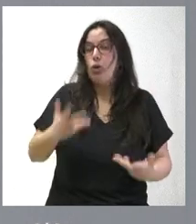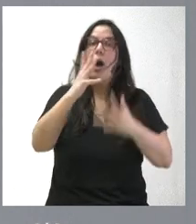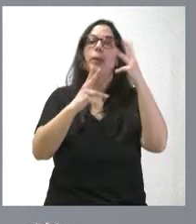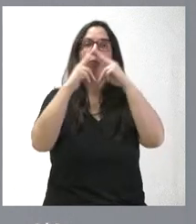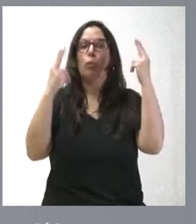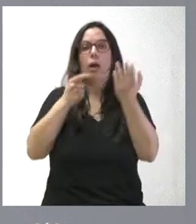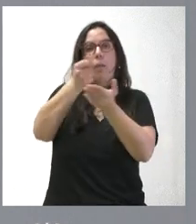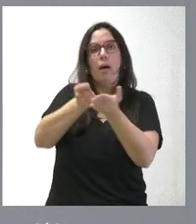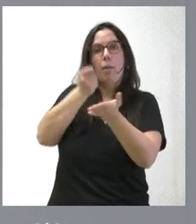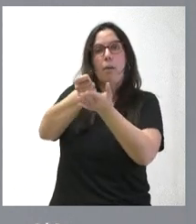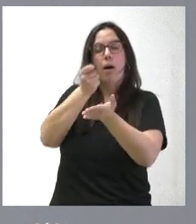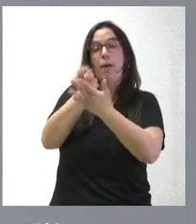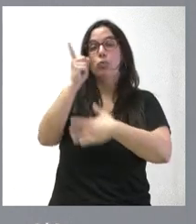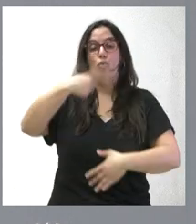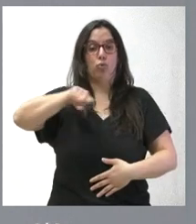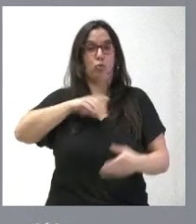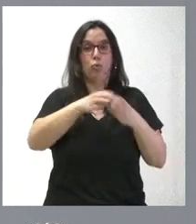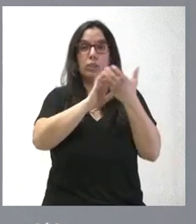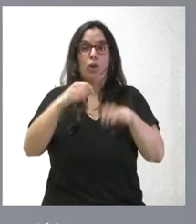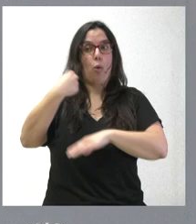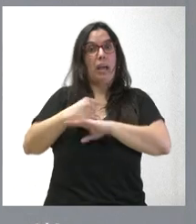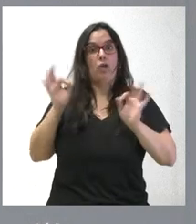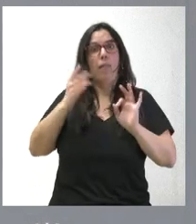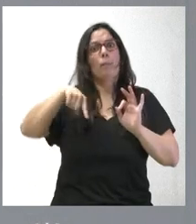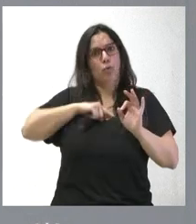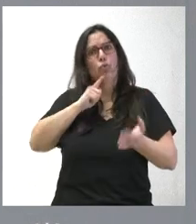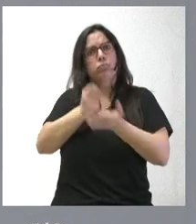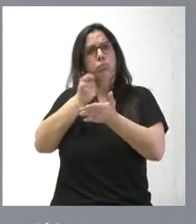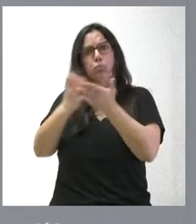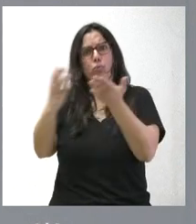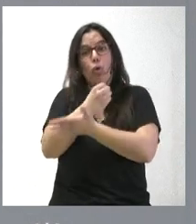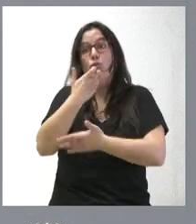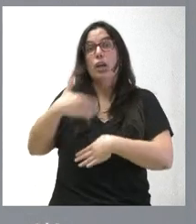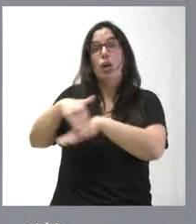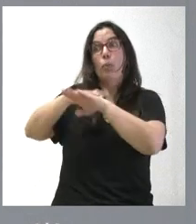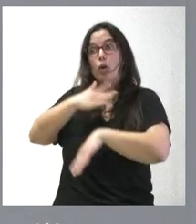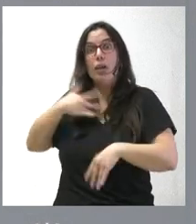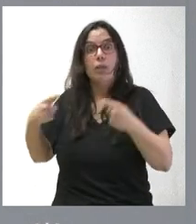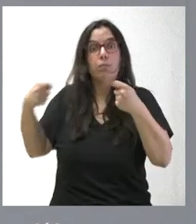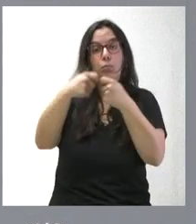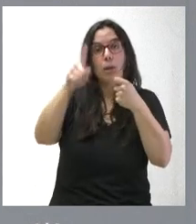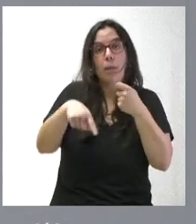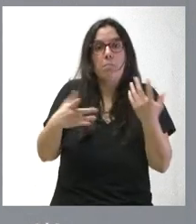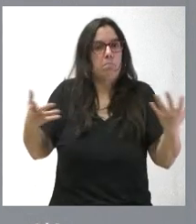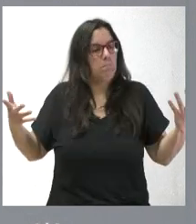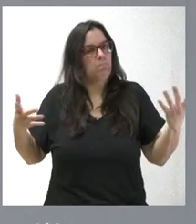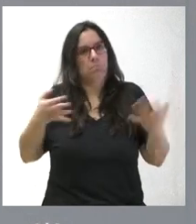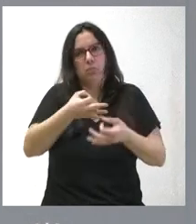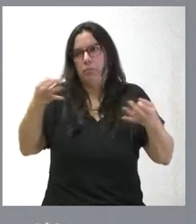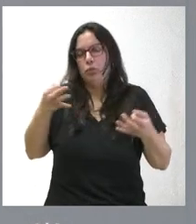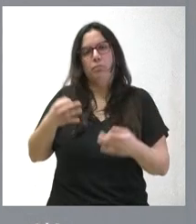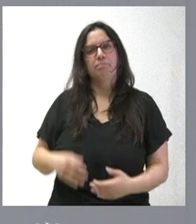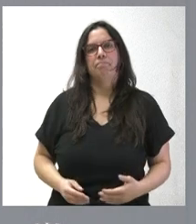está aportando cantidades es la Junta de Castilla y León, sin tener obligación de hacerlo. Si el Gobierno desea aportarlas, no seremos nosotros quienes se lo impida.